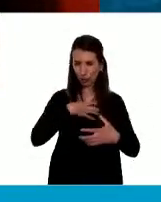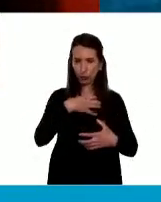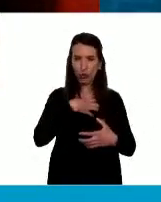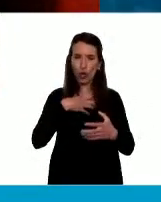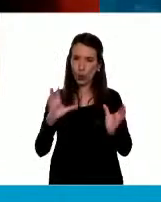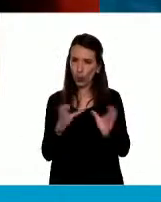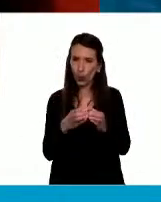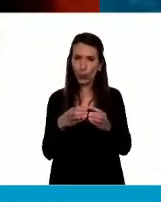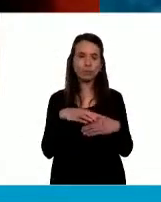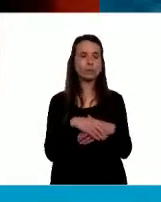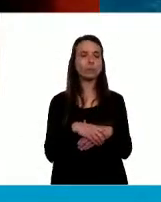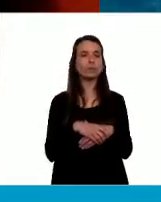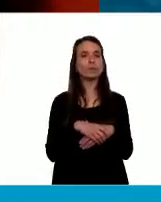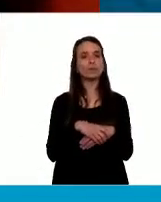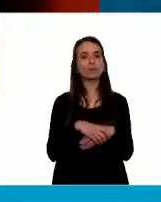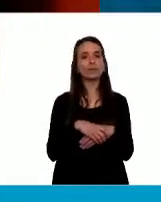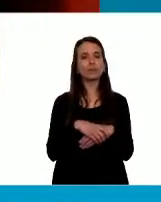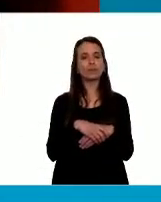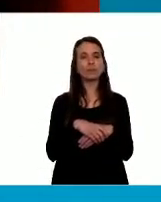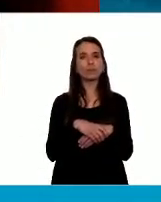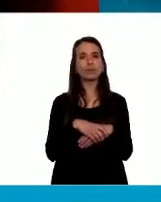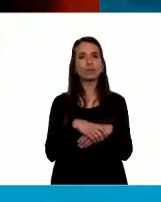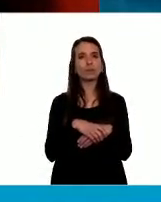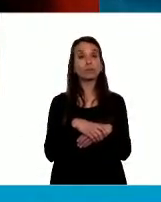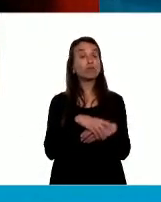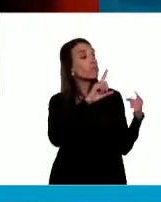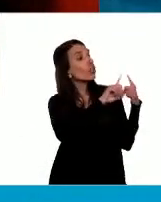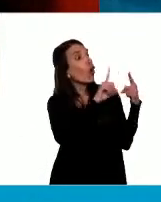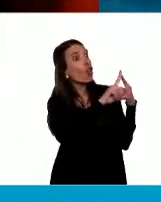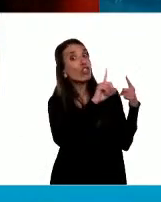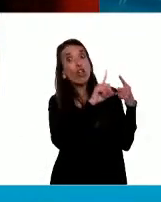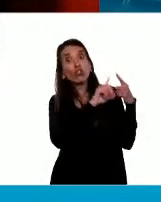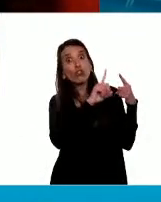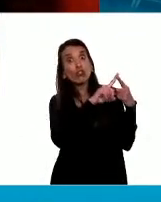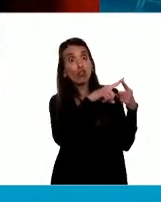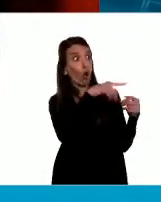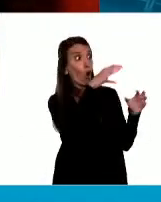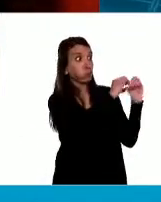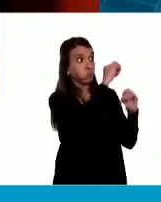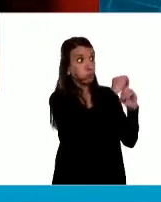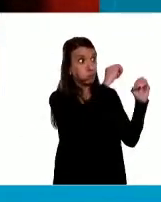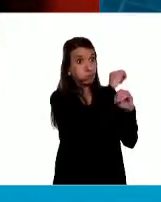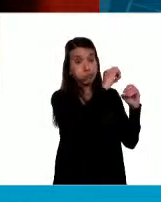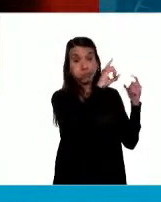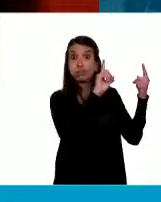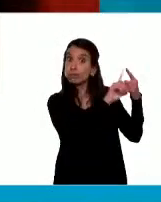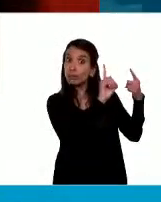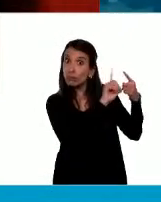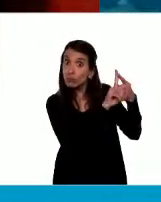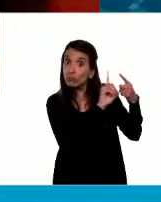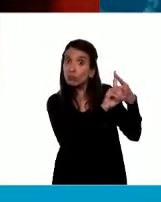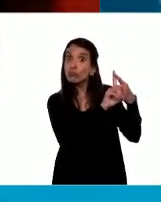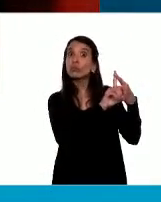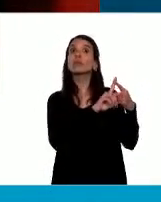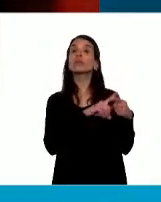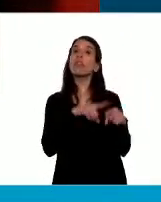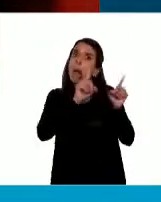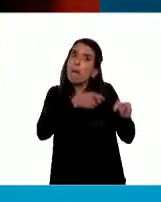que él constató, porque el ingeniero Perdomo es astrónomo,